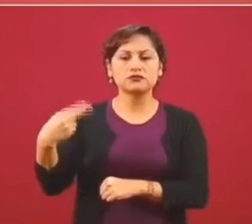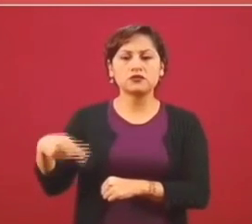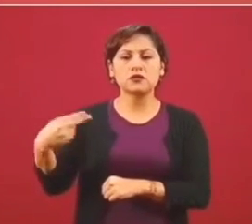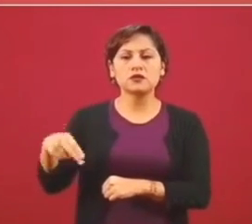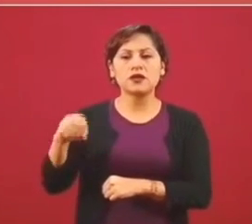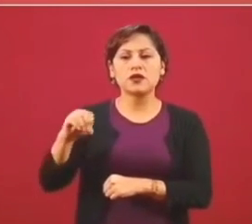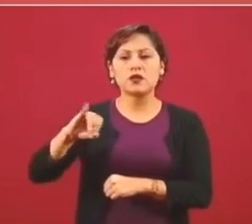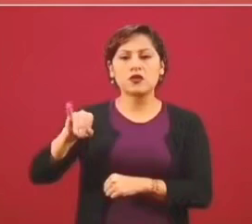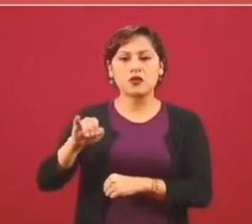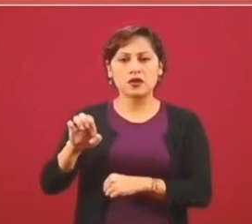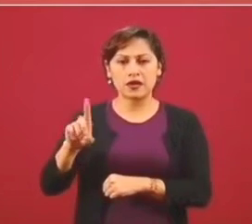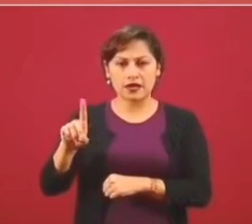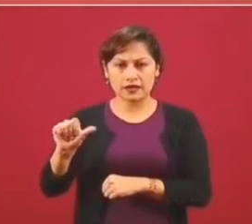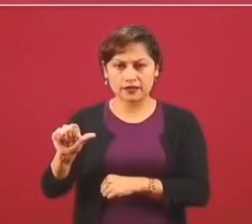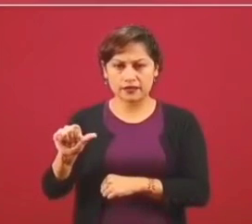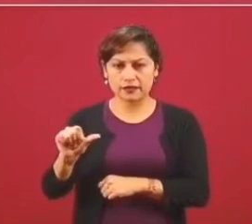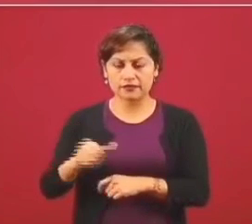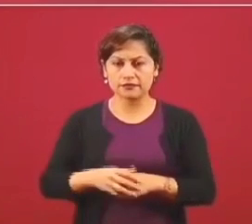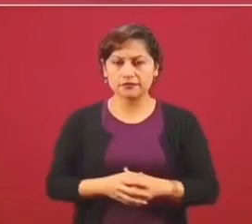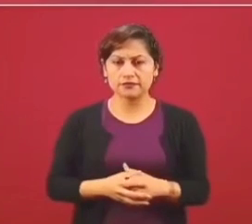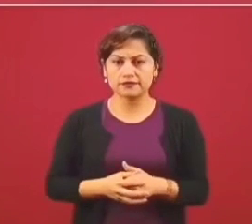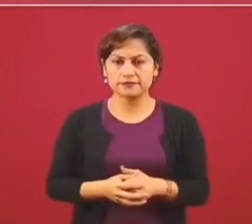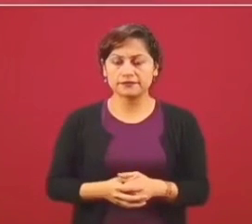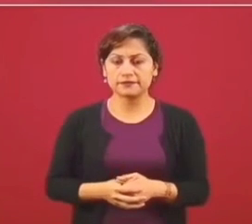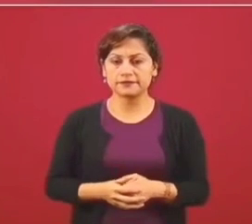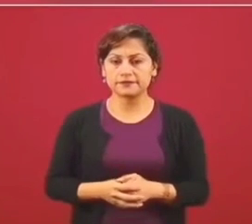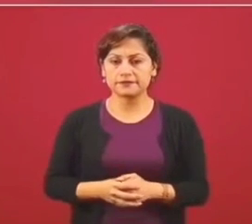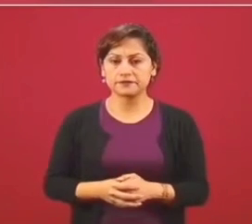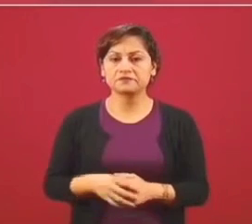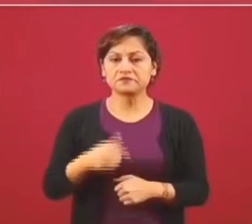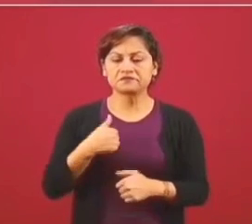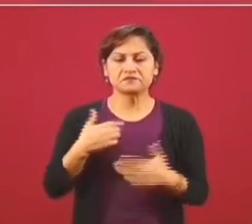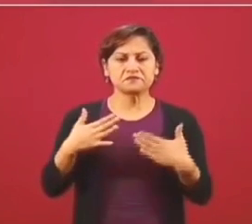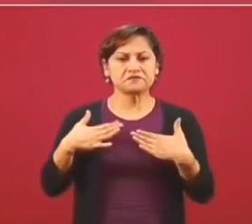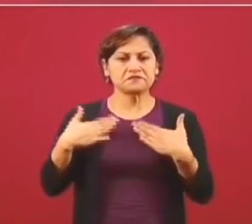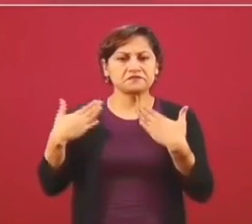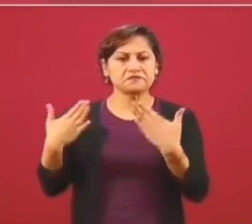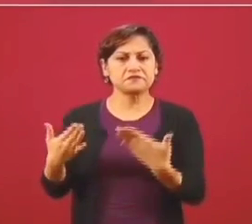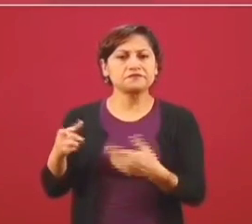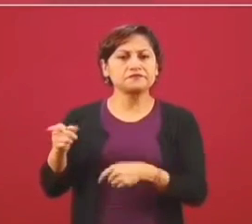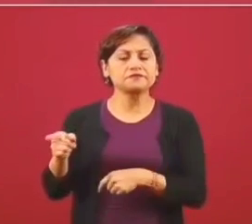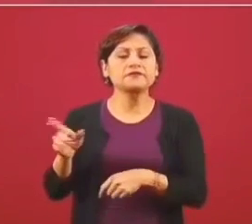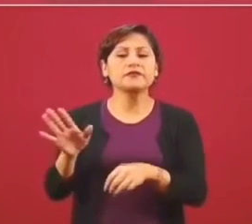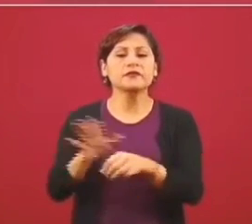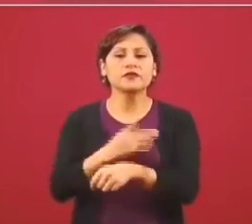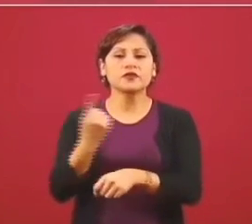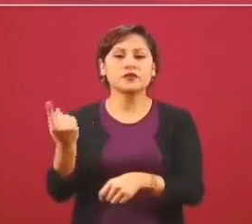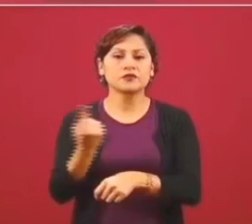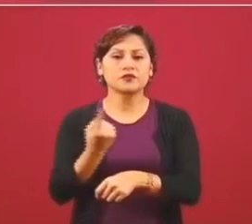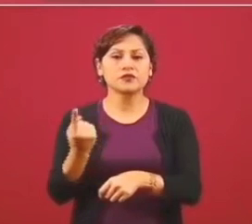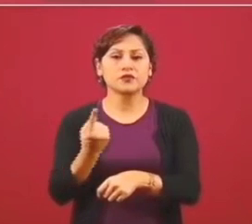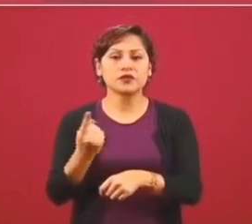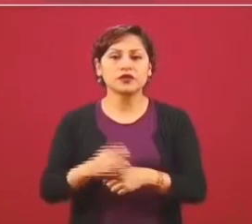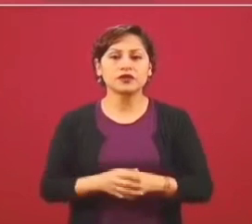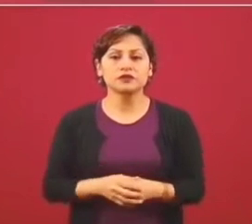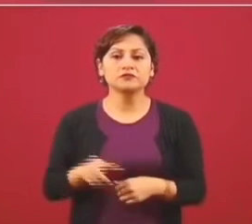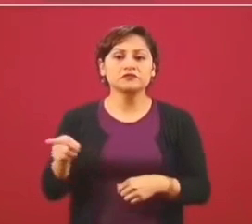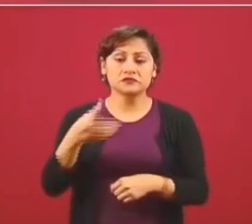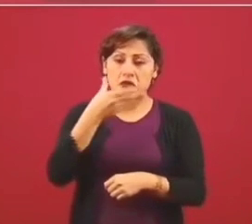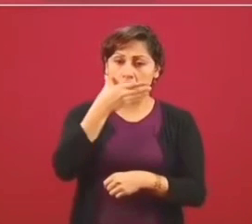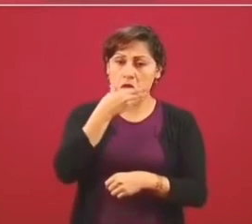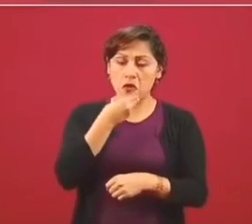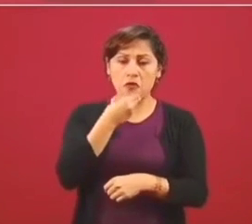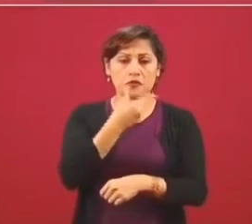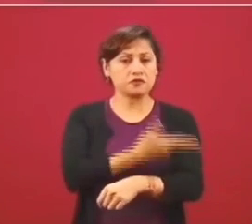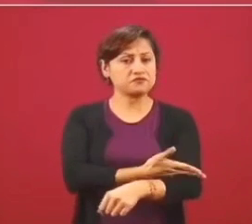porque es un hombre honrado,